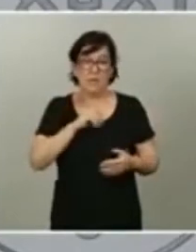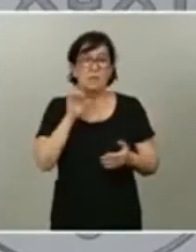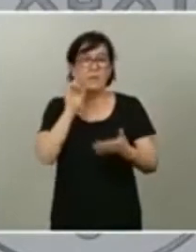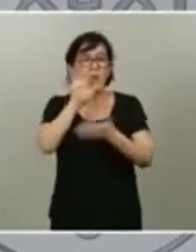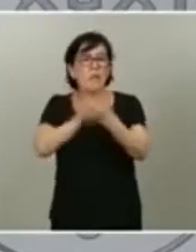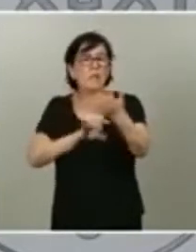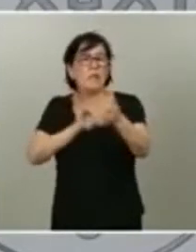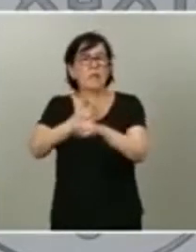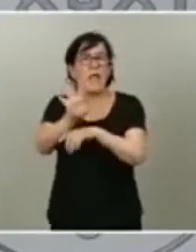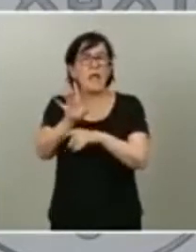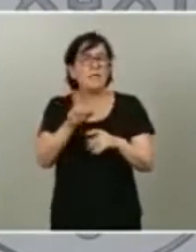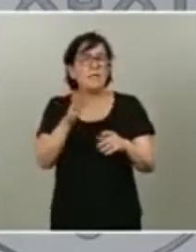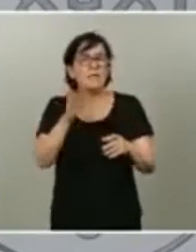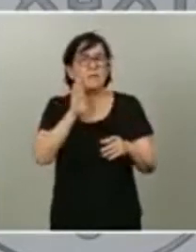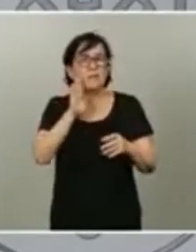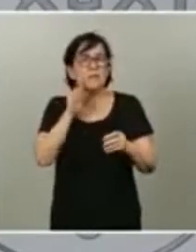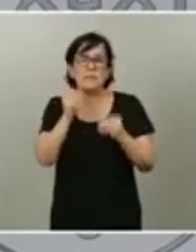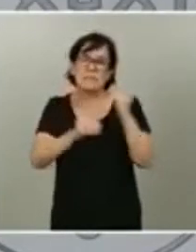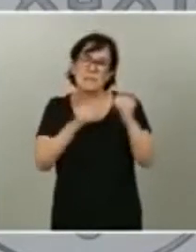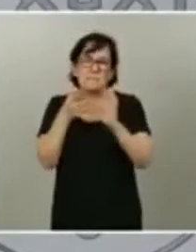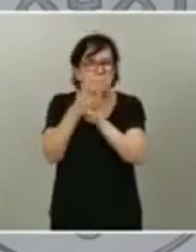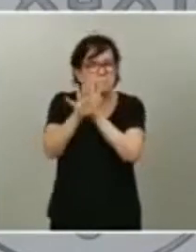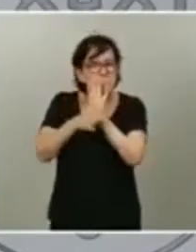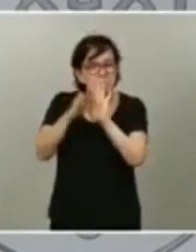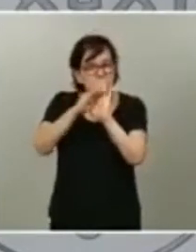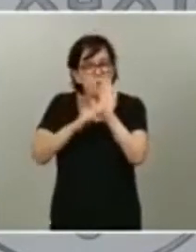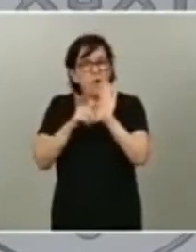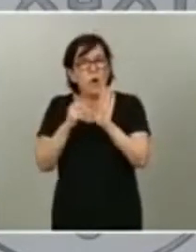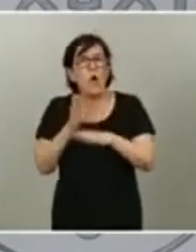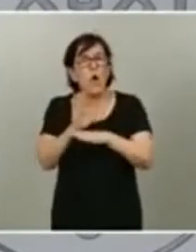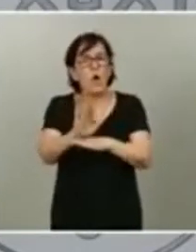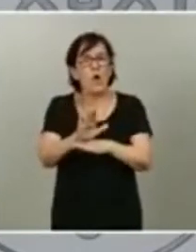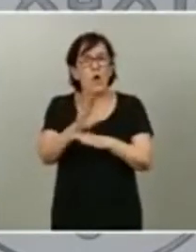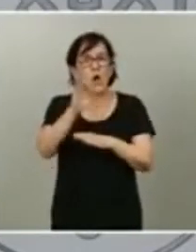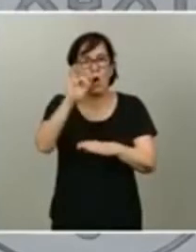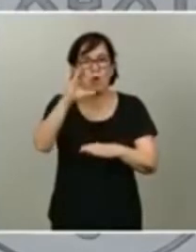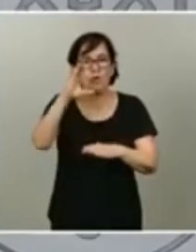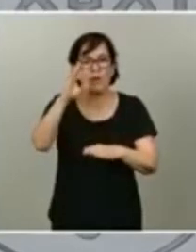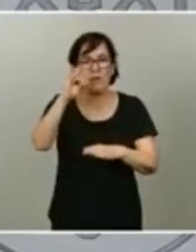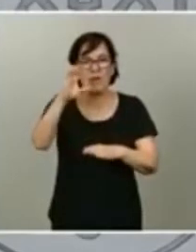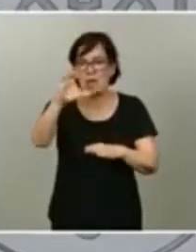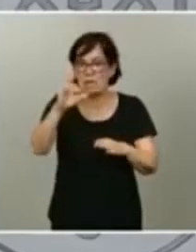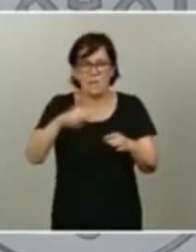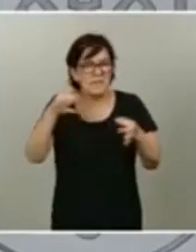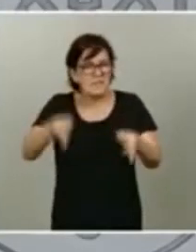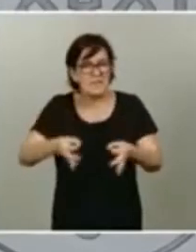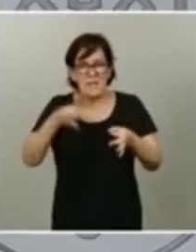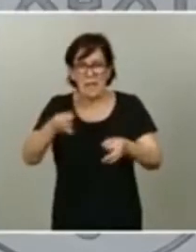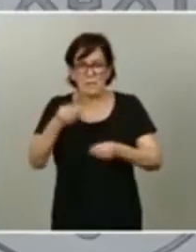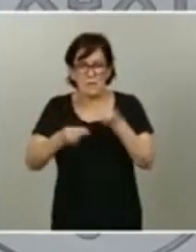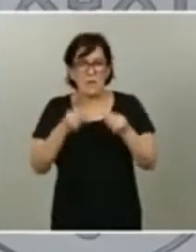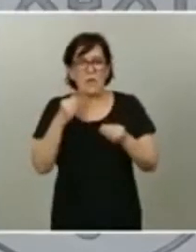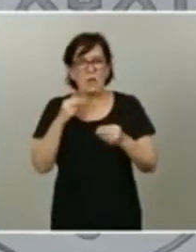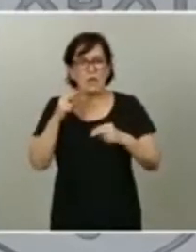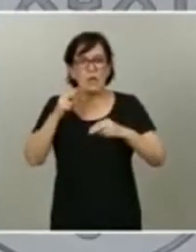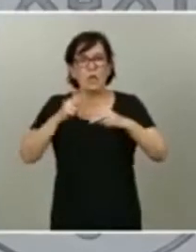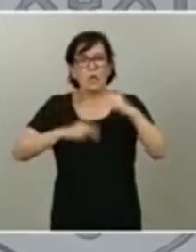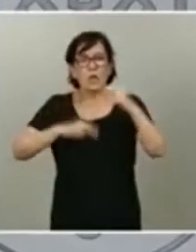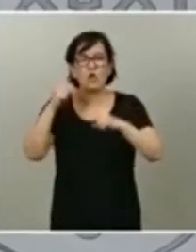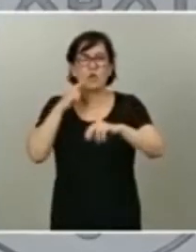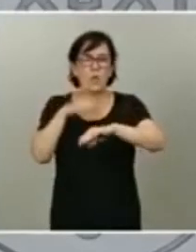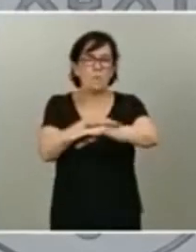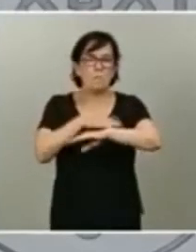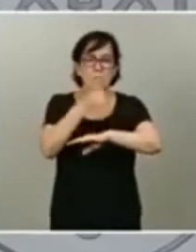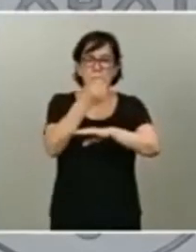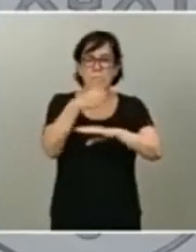se refiere a ese marco, se refiere a la oferta que la OCDE siempre ha hecho de construir un pilar que sea común